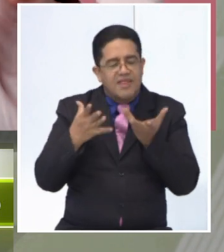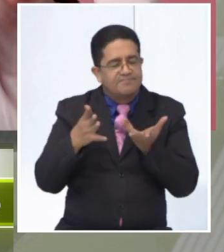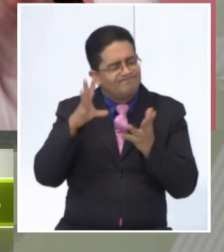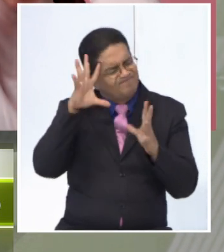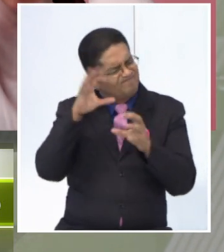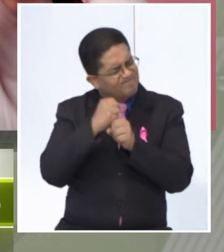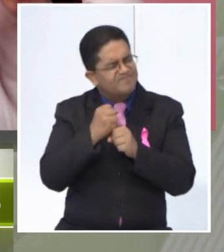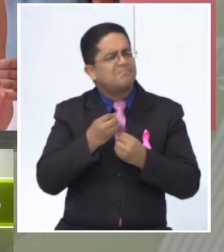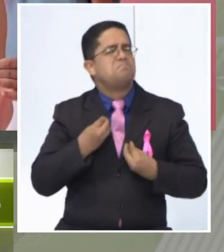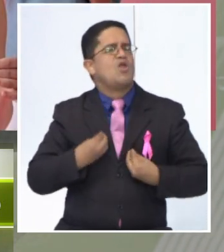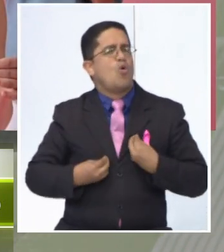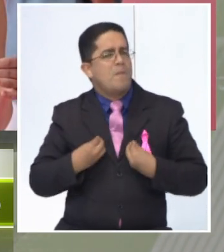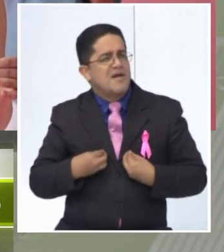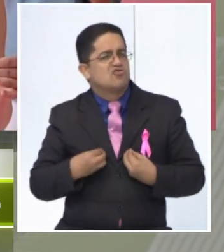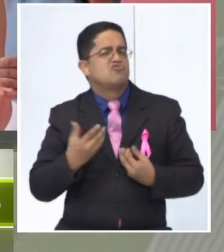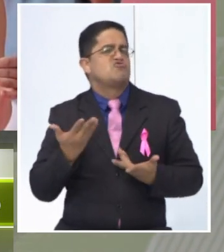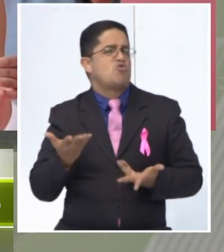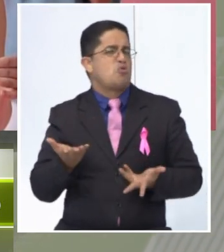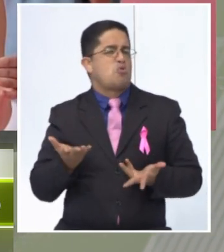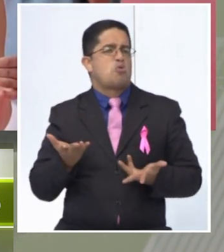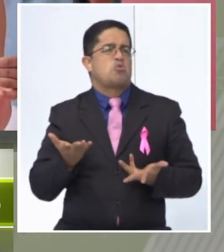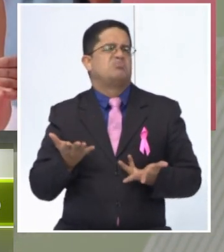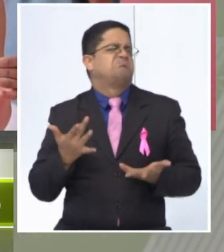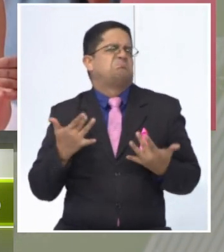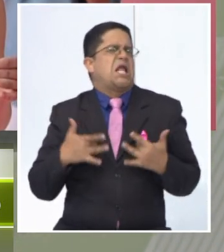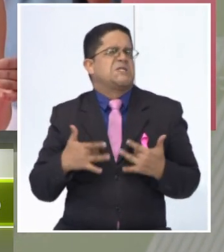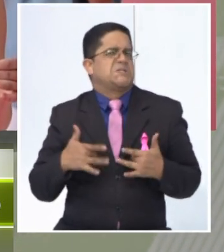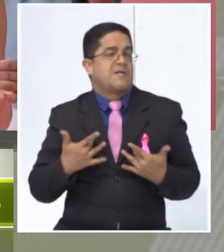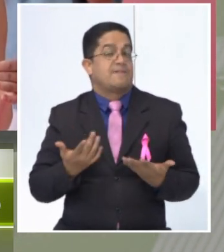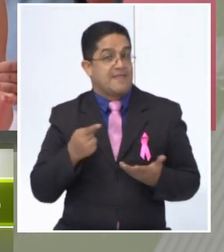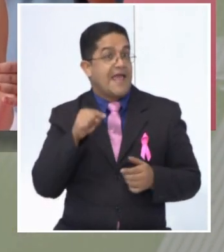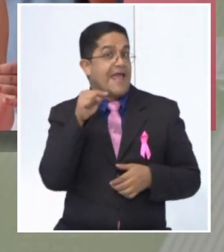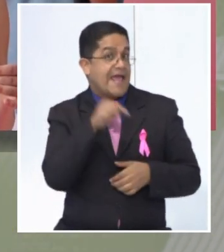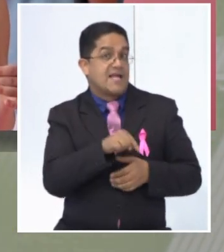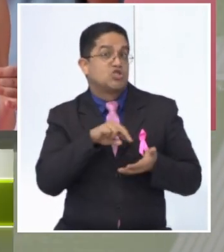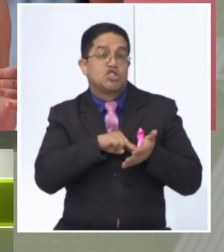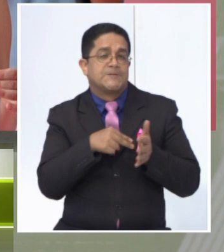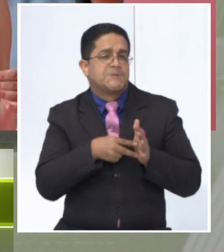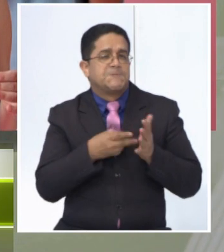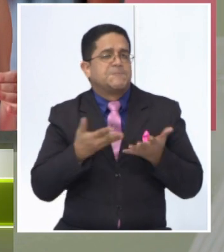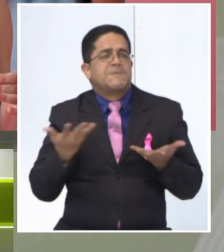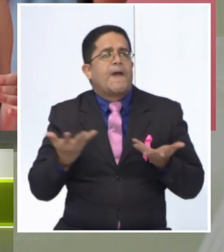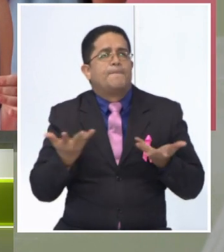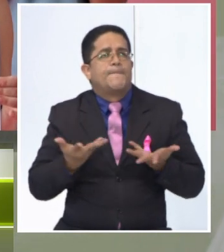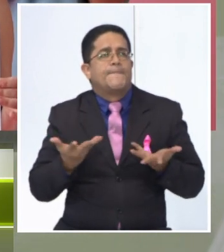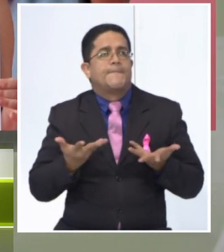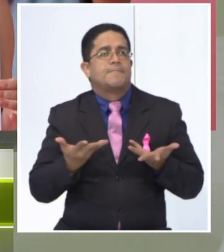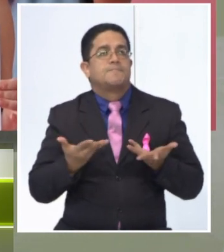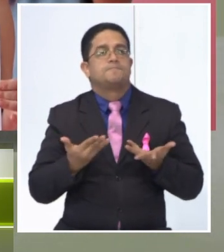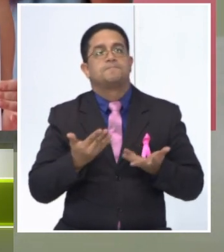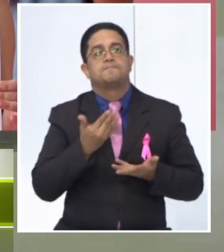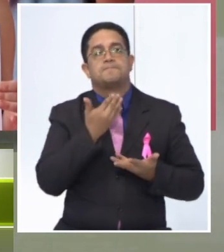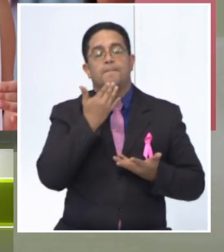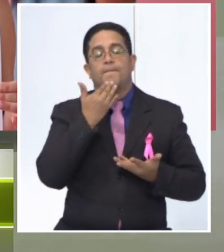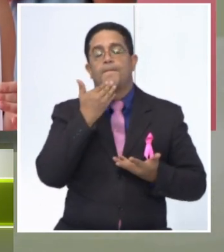preocupaciones, sobre sus angustias y esto evidentemente se traduce en una mejor